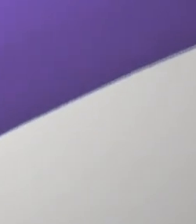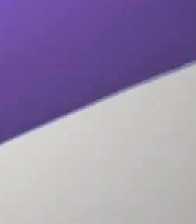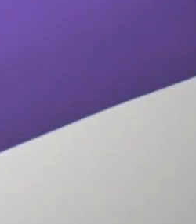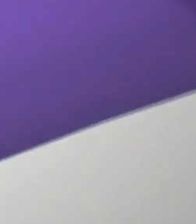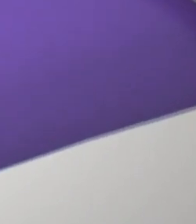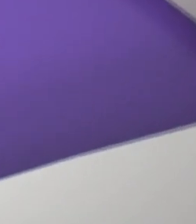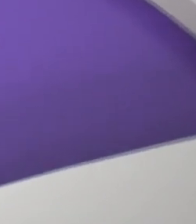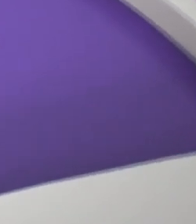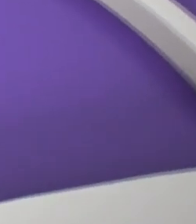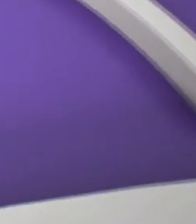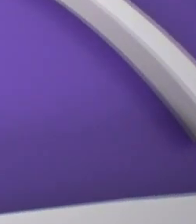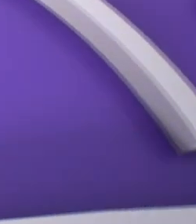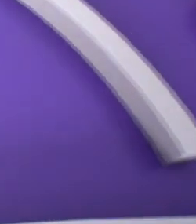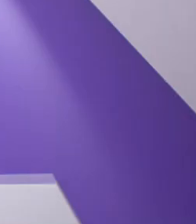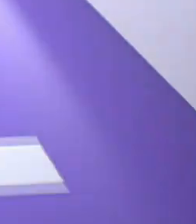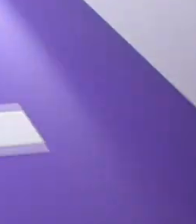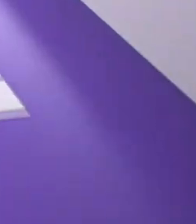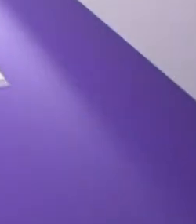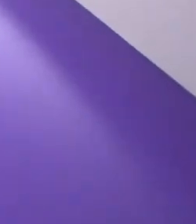Musique Musique